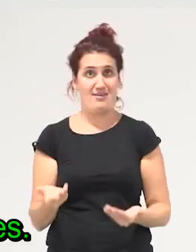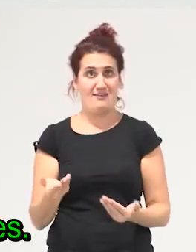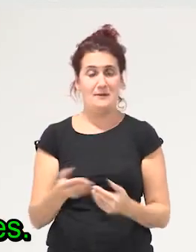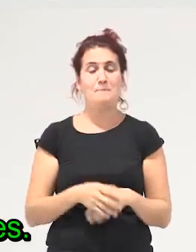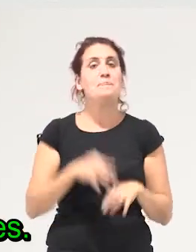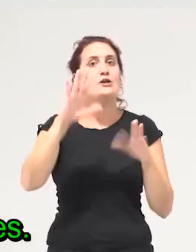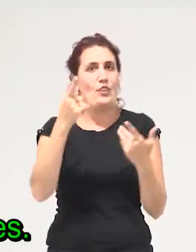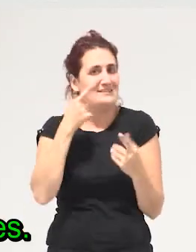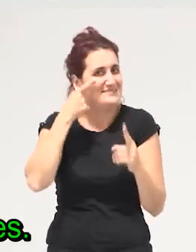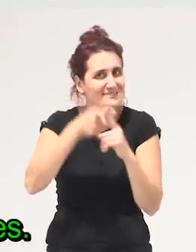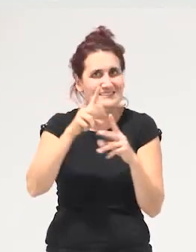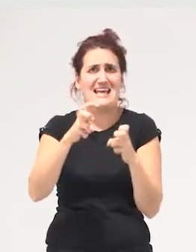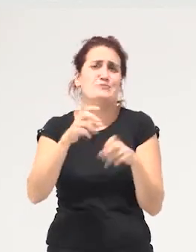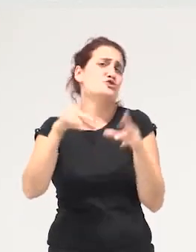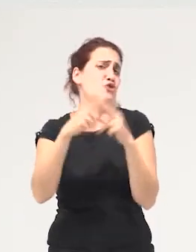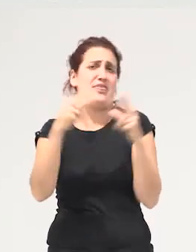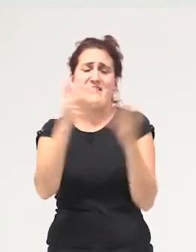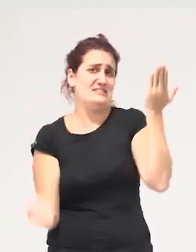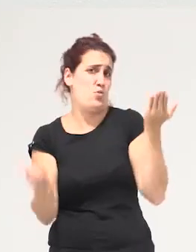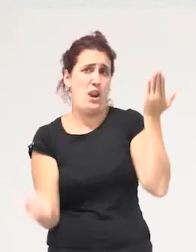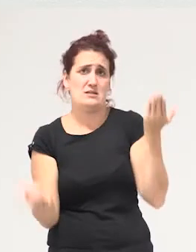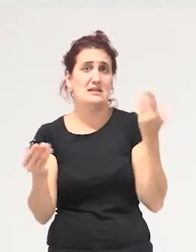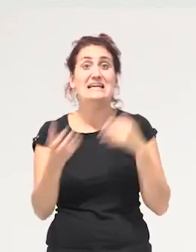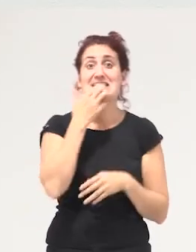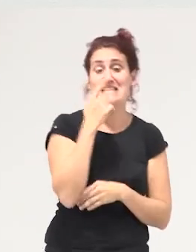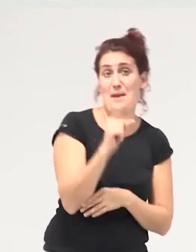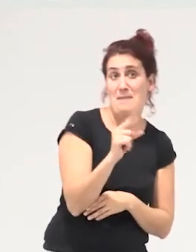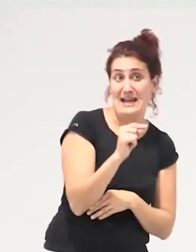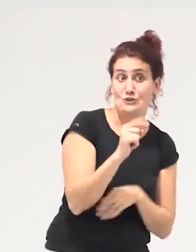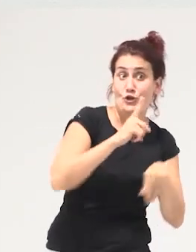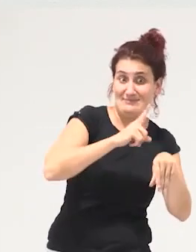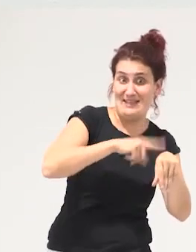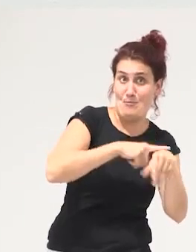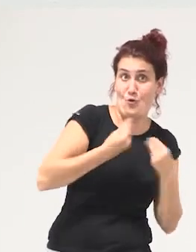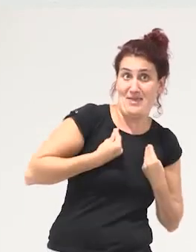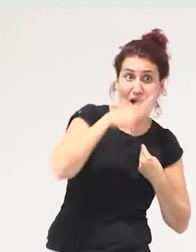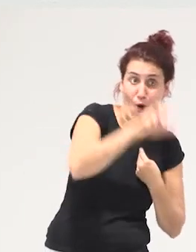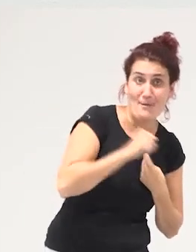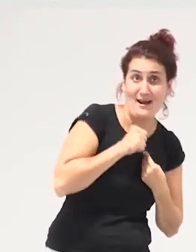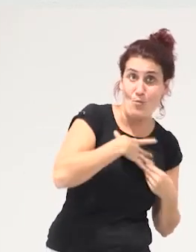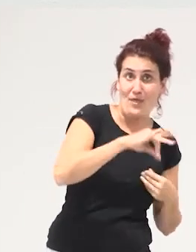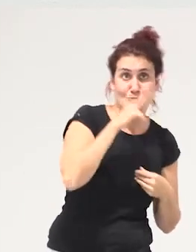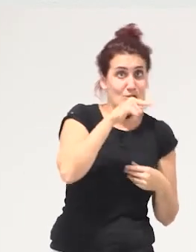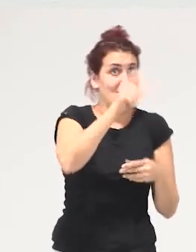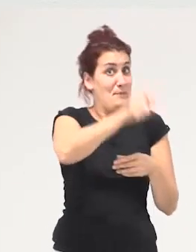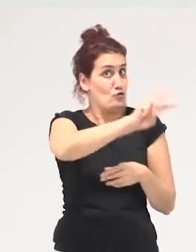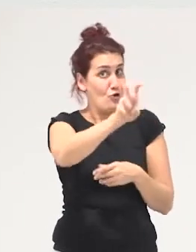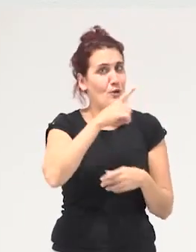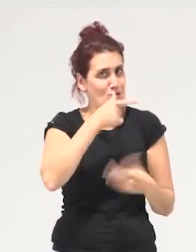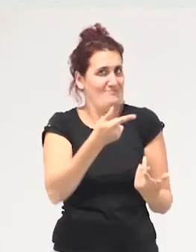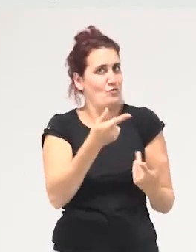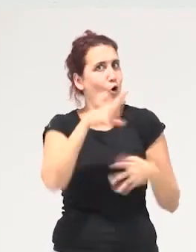es definitorio de sociedades desiguales cuanto más barato sea comprar el tiempo de vida de otra persona pues más compras porque es al final es muy goloso